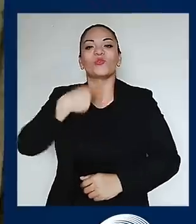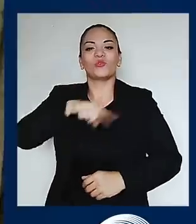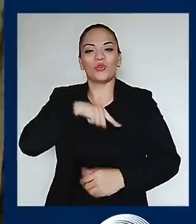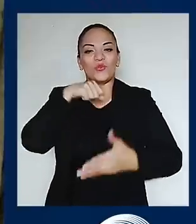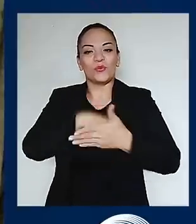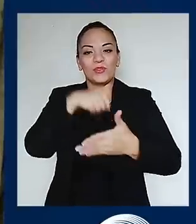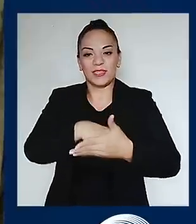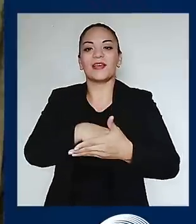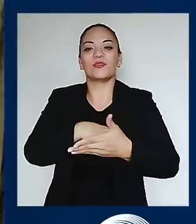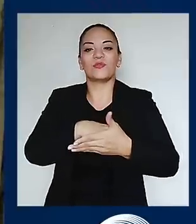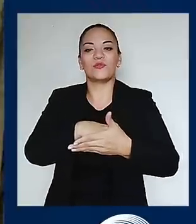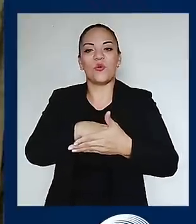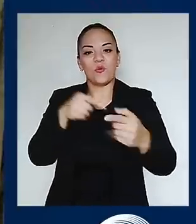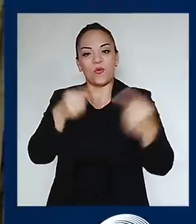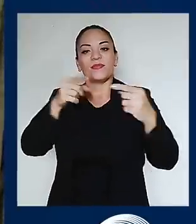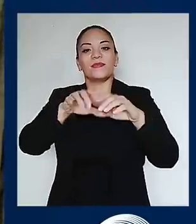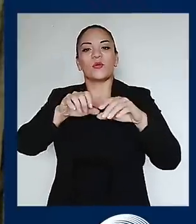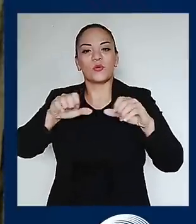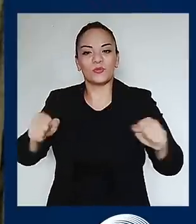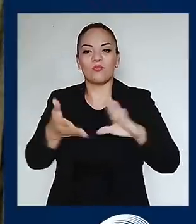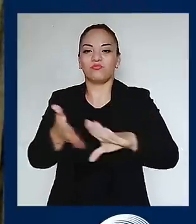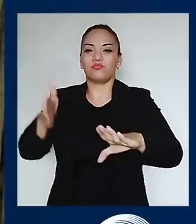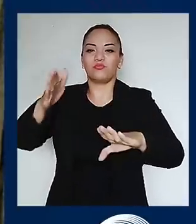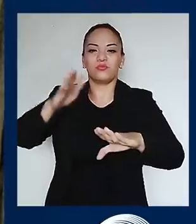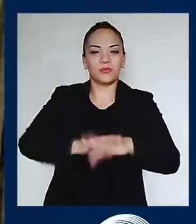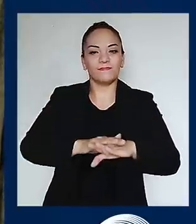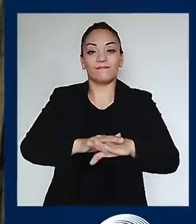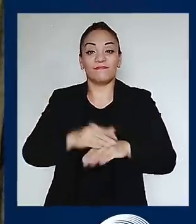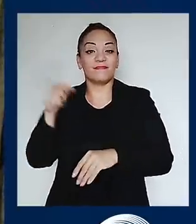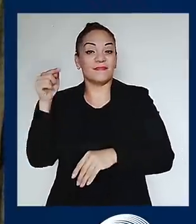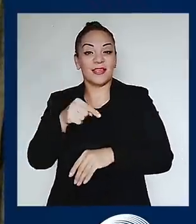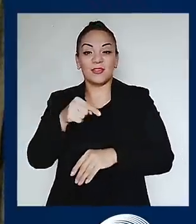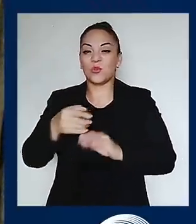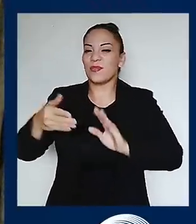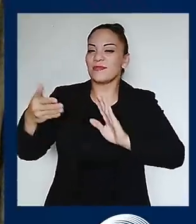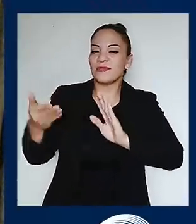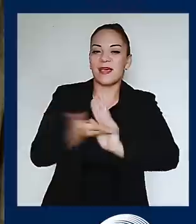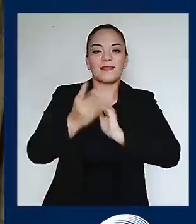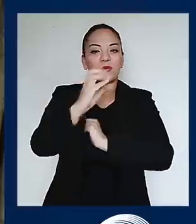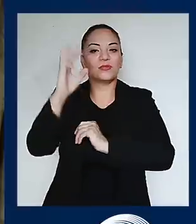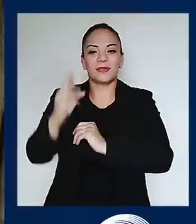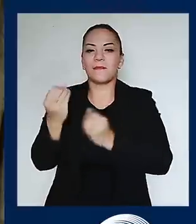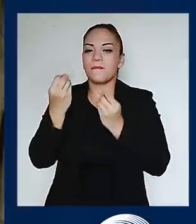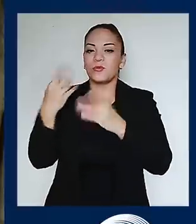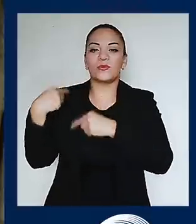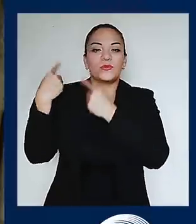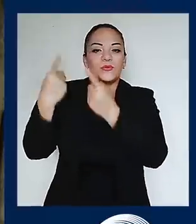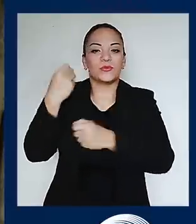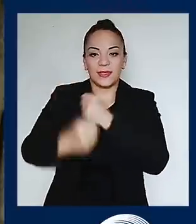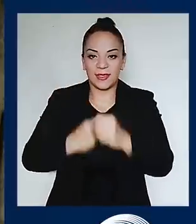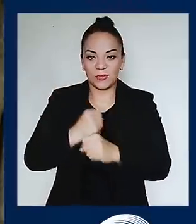chorizos y los chanchullos que tanto daño nos han hecho por décadas.